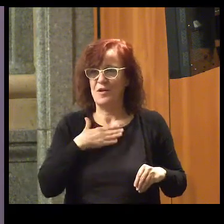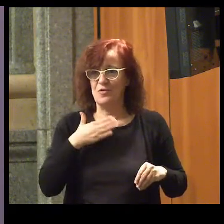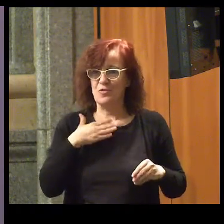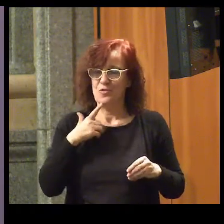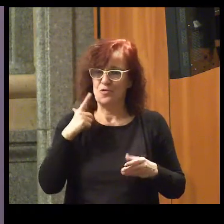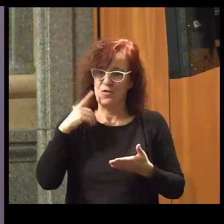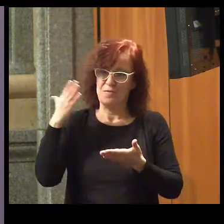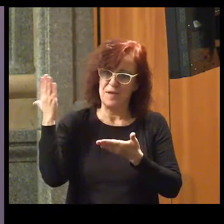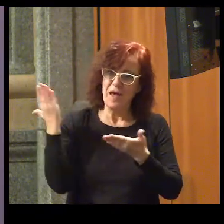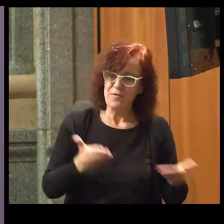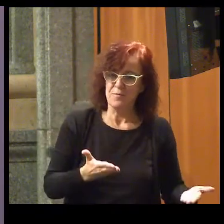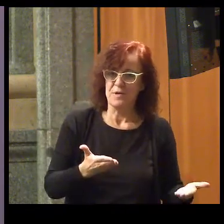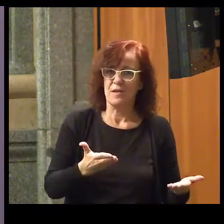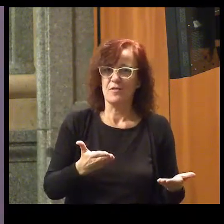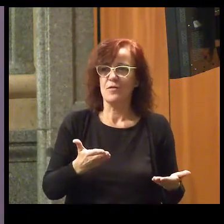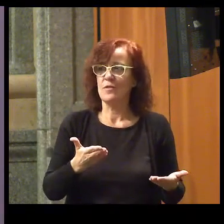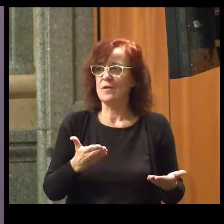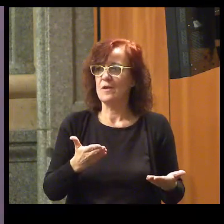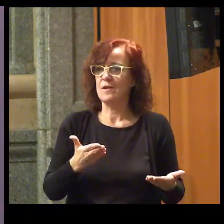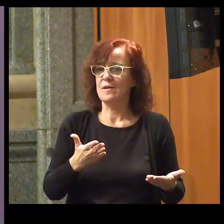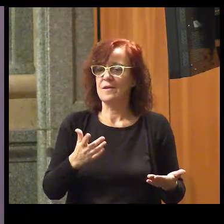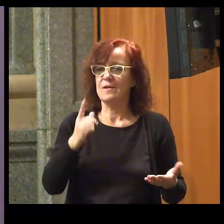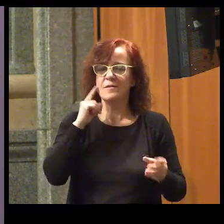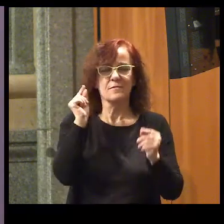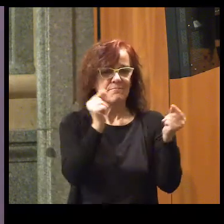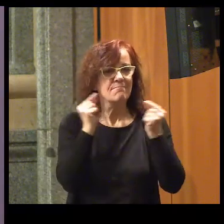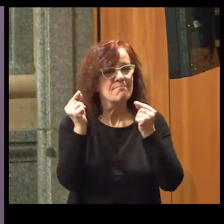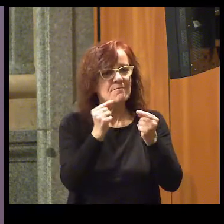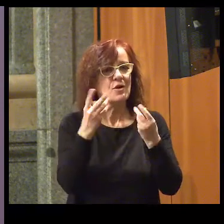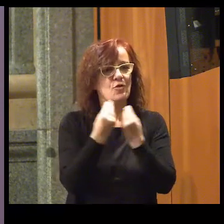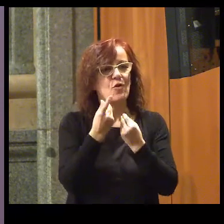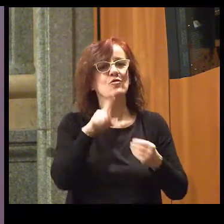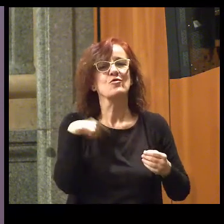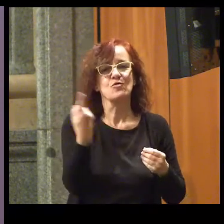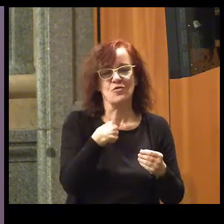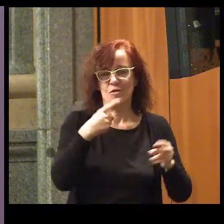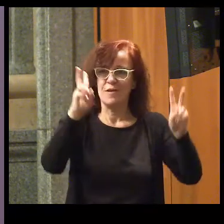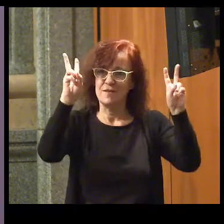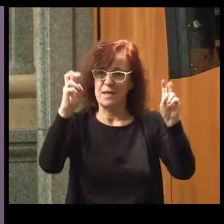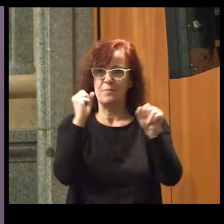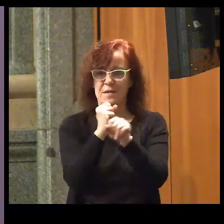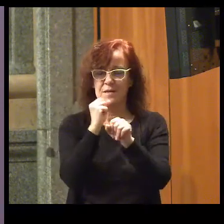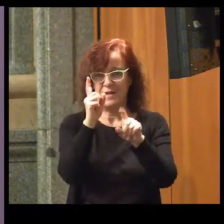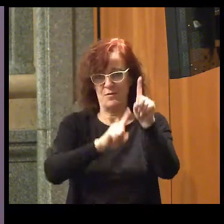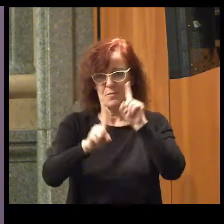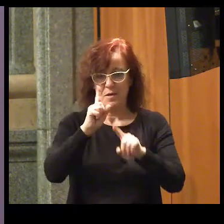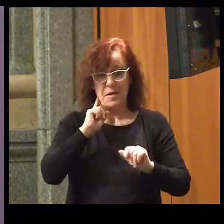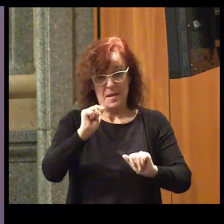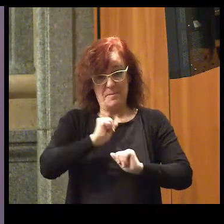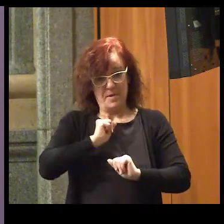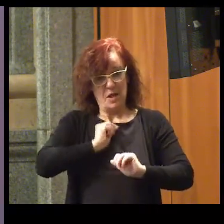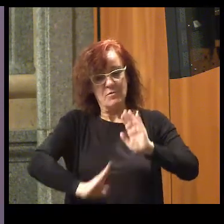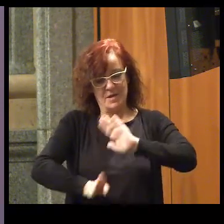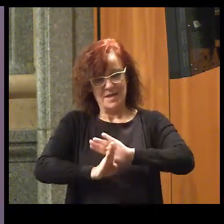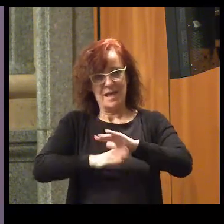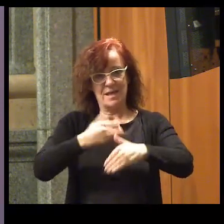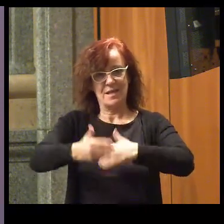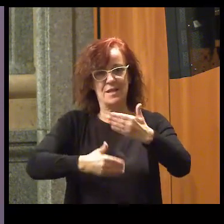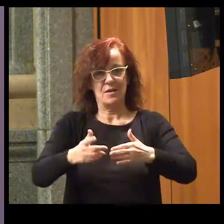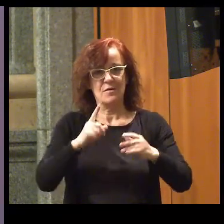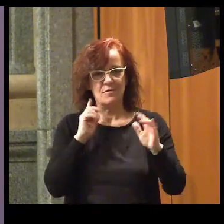invitación y han debatido con nosotros los temas que nos preocupan. Esperamos seguir teniendo